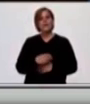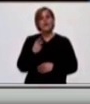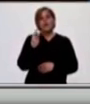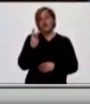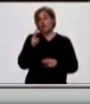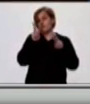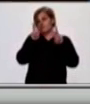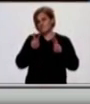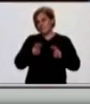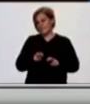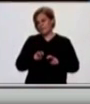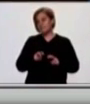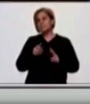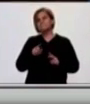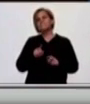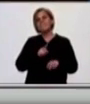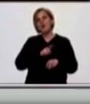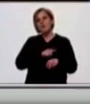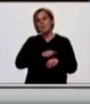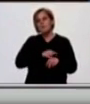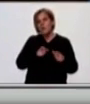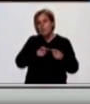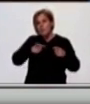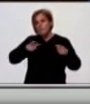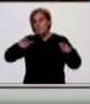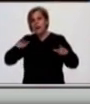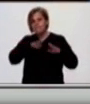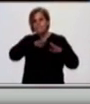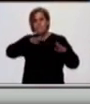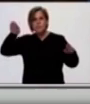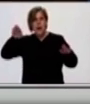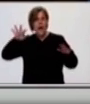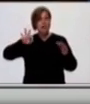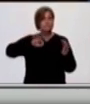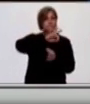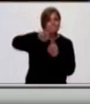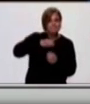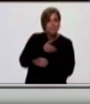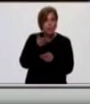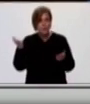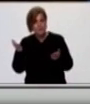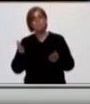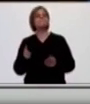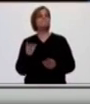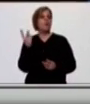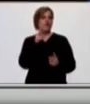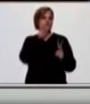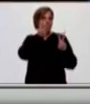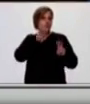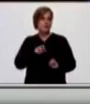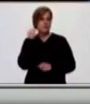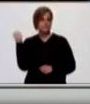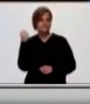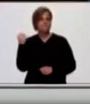consideraciones. Estamos hablando de un momento de curva acelerada, estamos hablando de circulación comunitaria, estamos hablando de dos temas entonces.